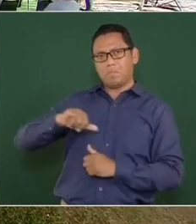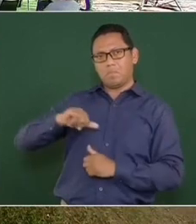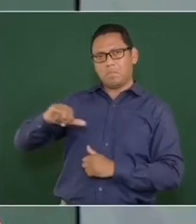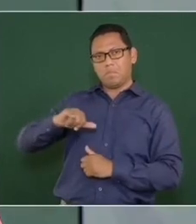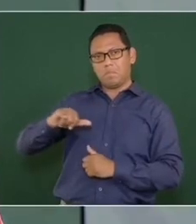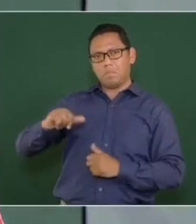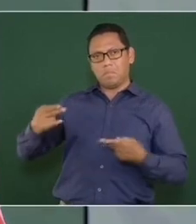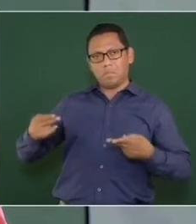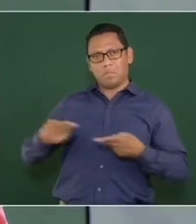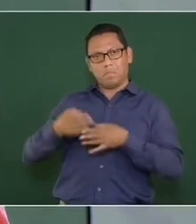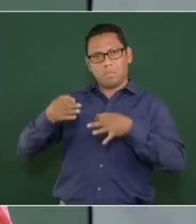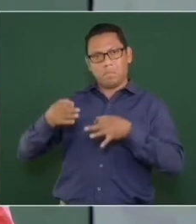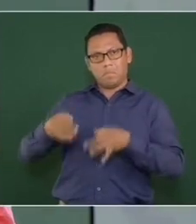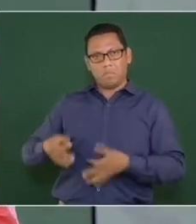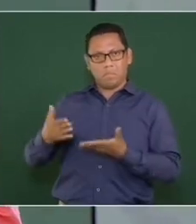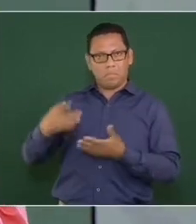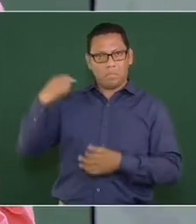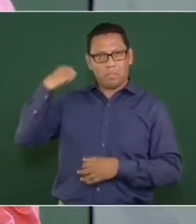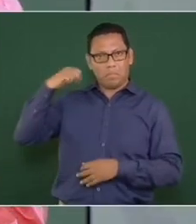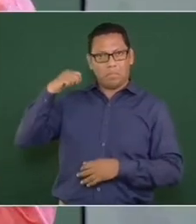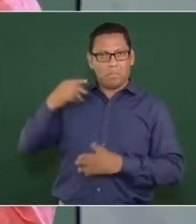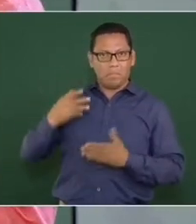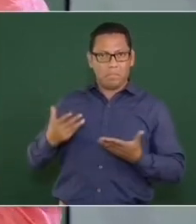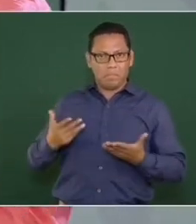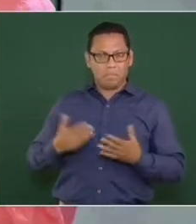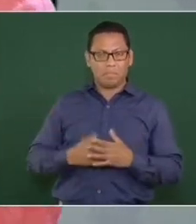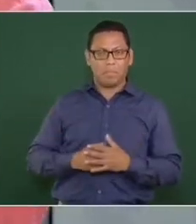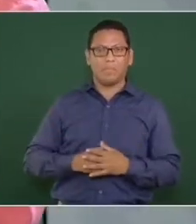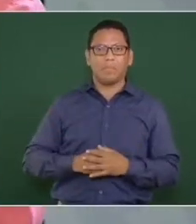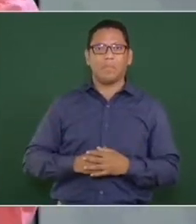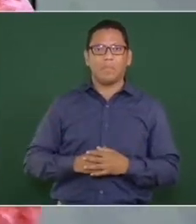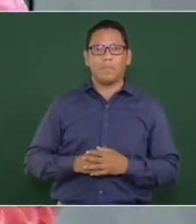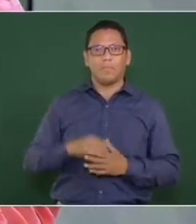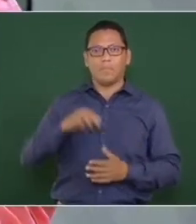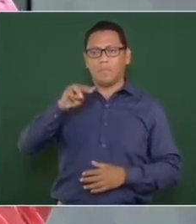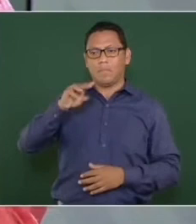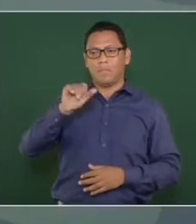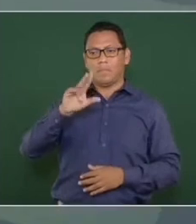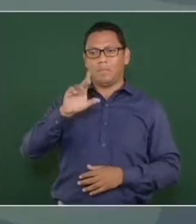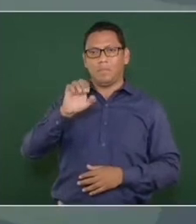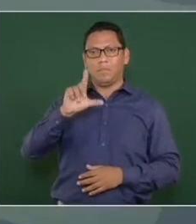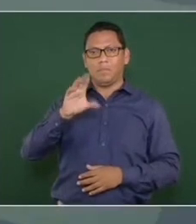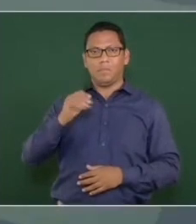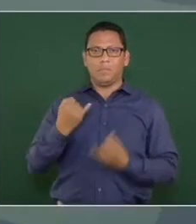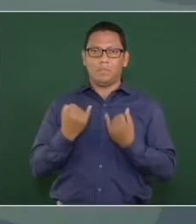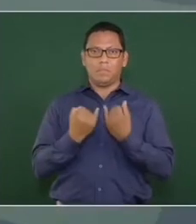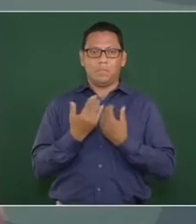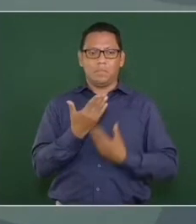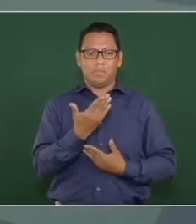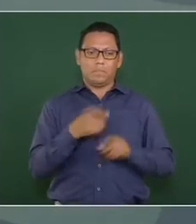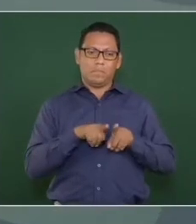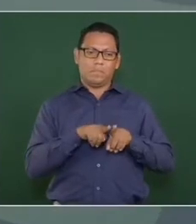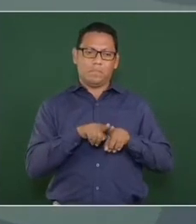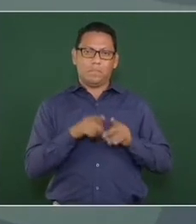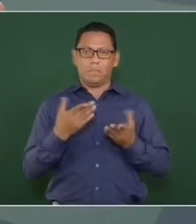Marcelo es mi hermano,